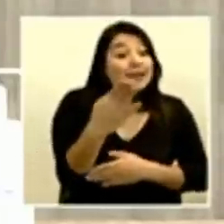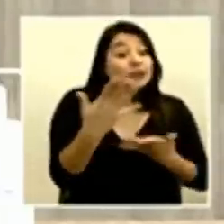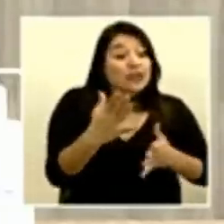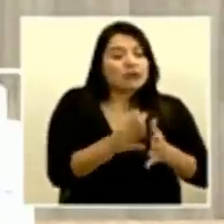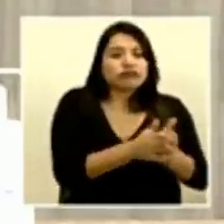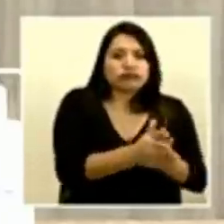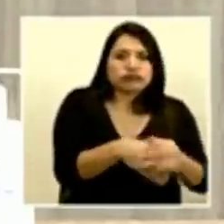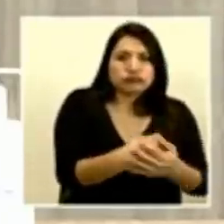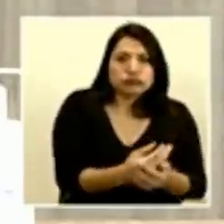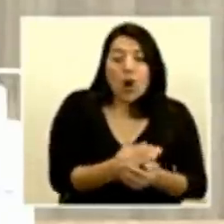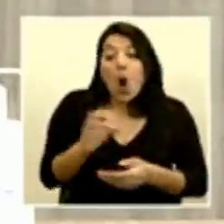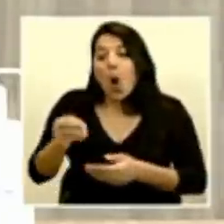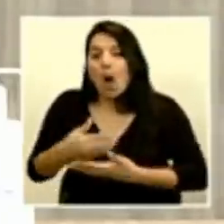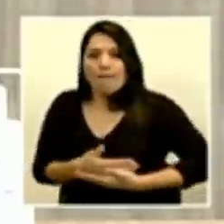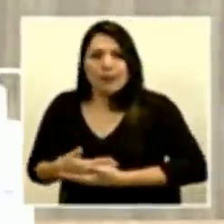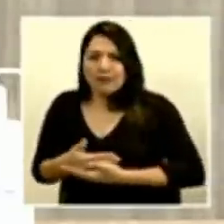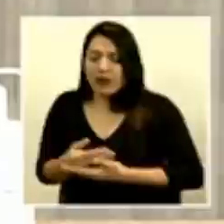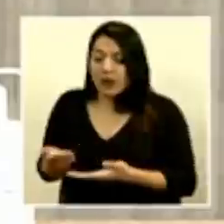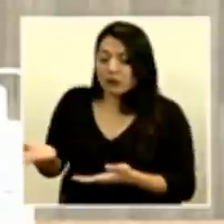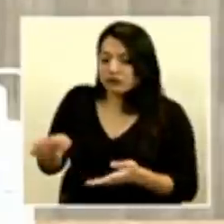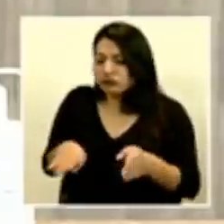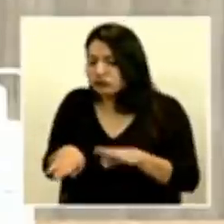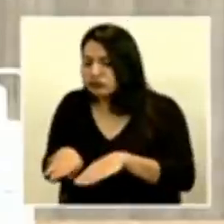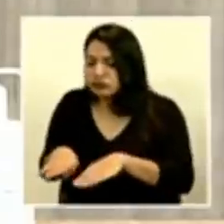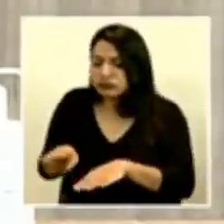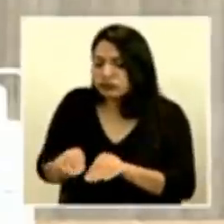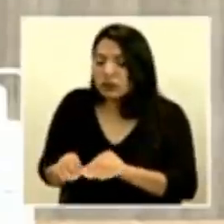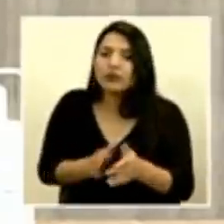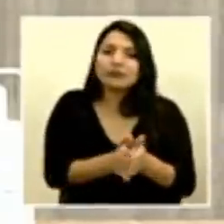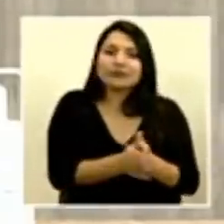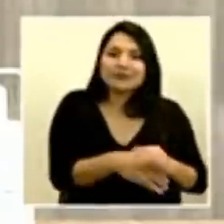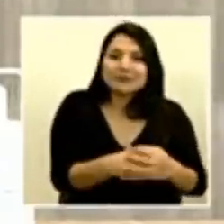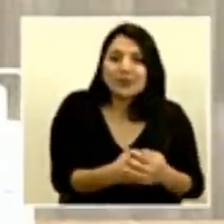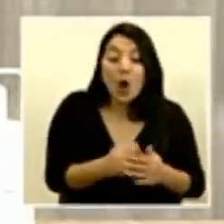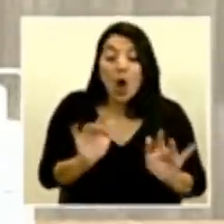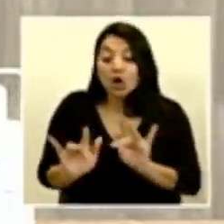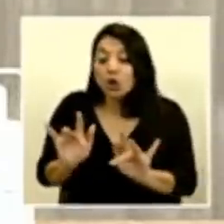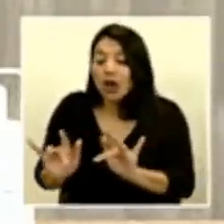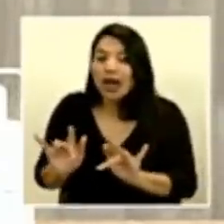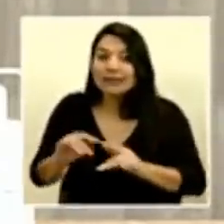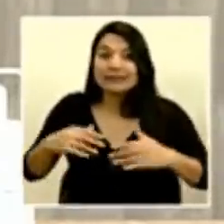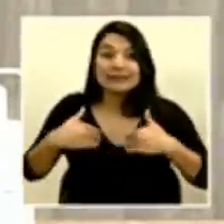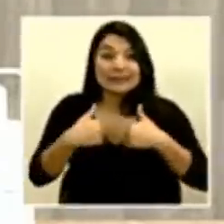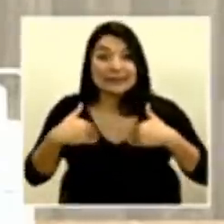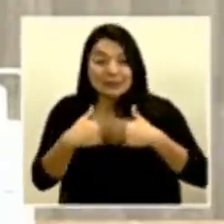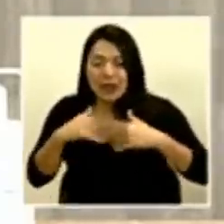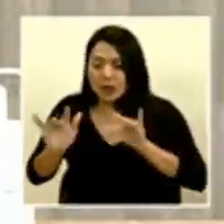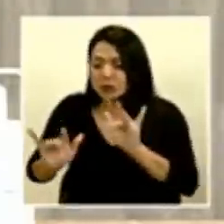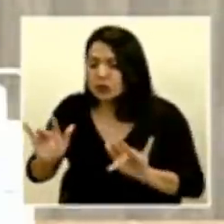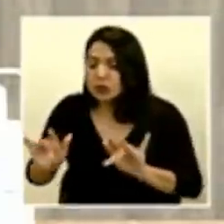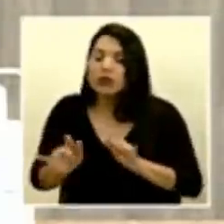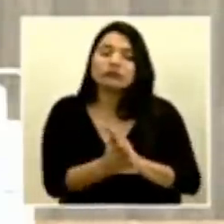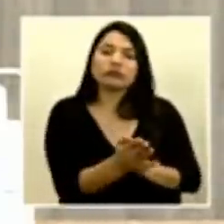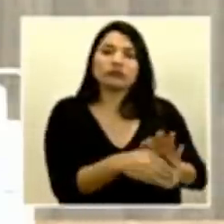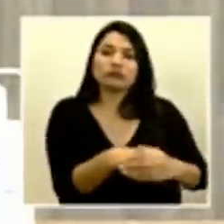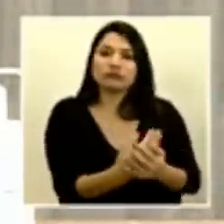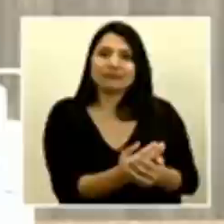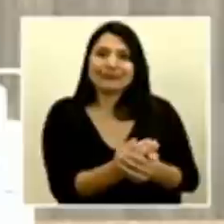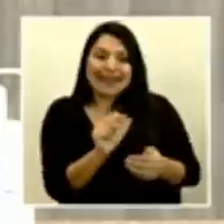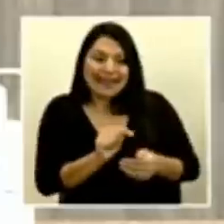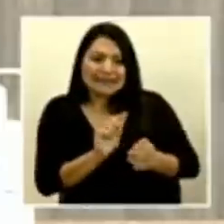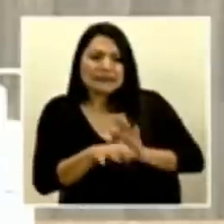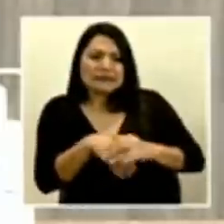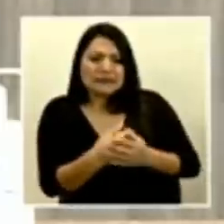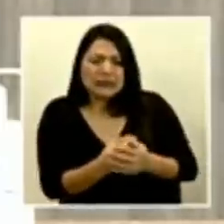un niño, después de tocar las mascotas, logran este impacto tan importante. Yo estoy seguro que aquí nadie le gusta